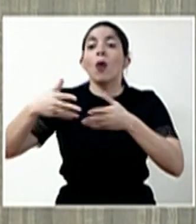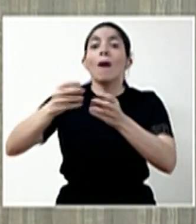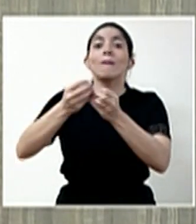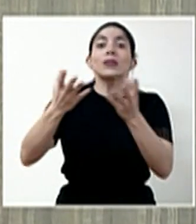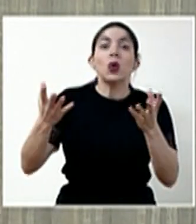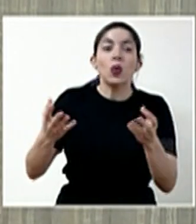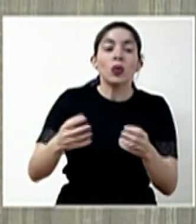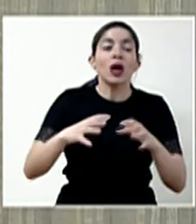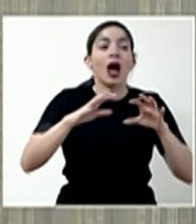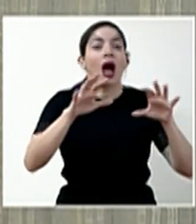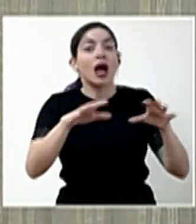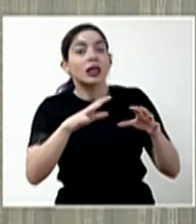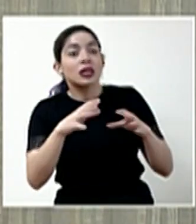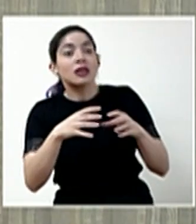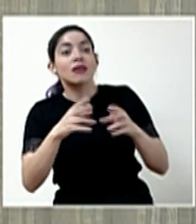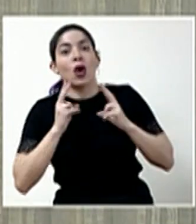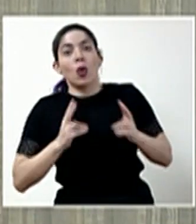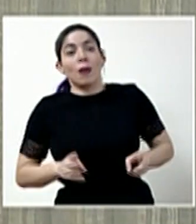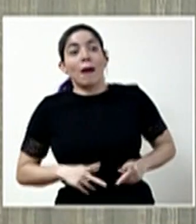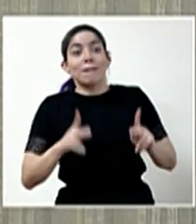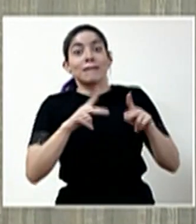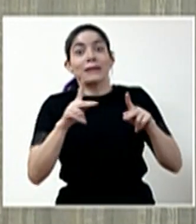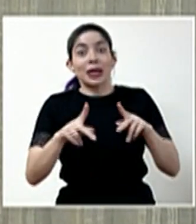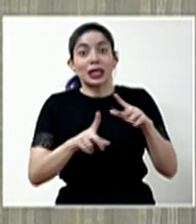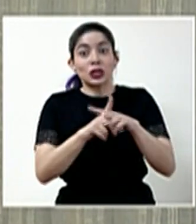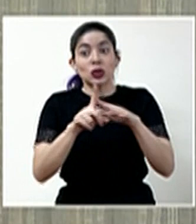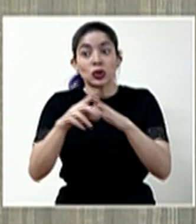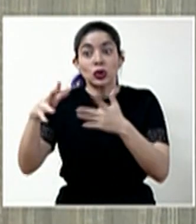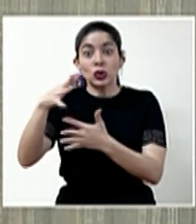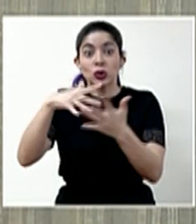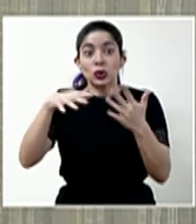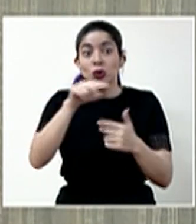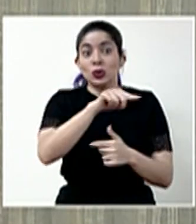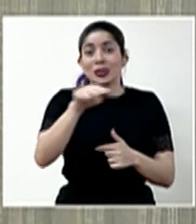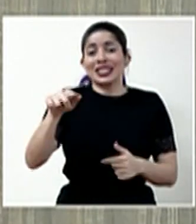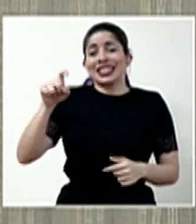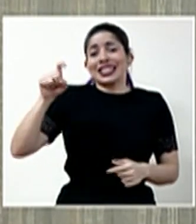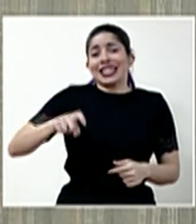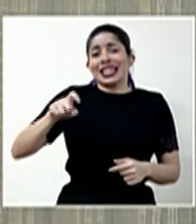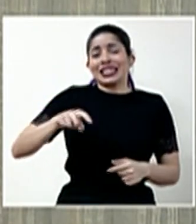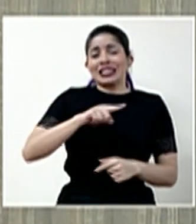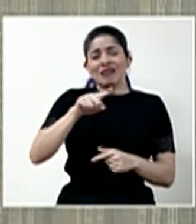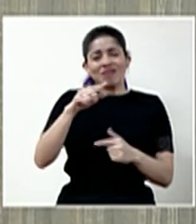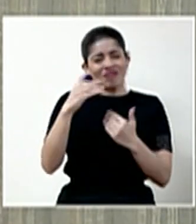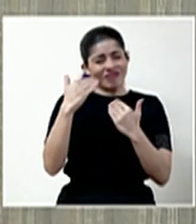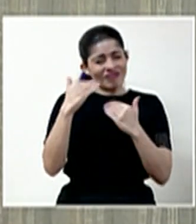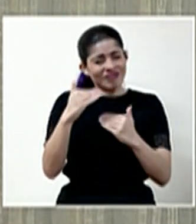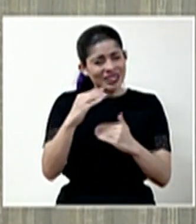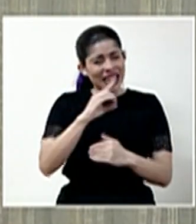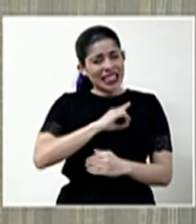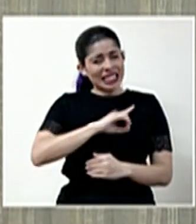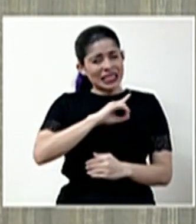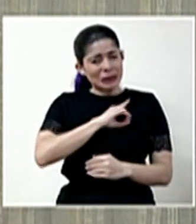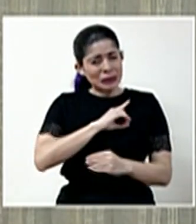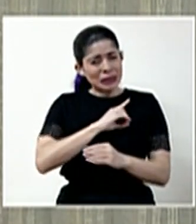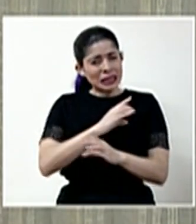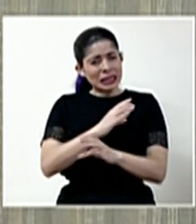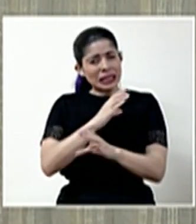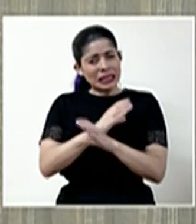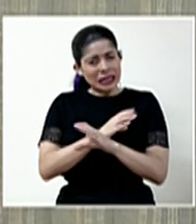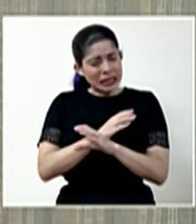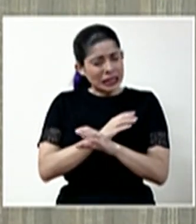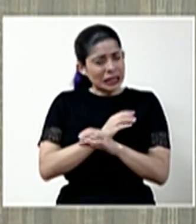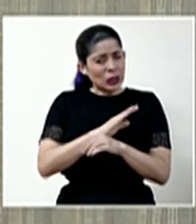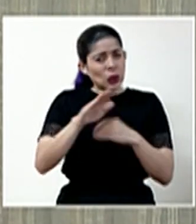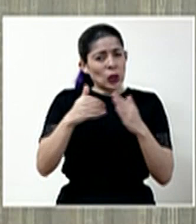públicos, en actividades humanas, ocupamos entonces que toda esa rigurosidad, que toda esa disciplina se manifieste al